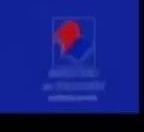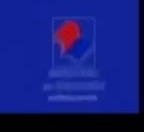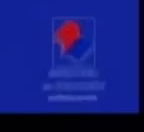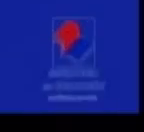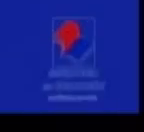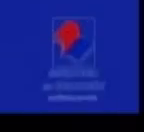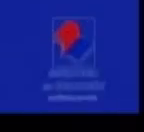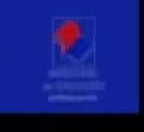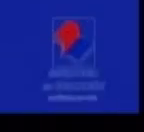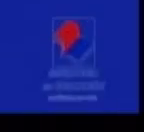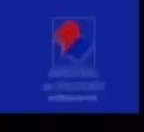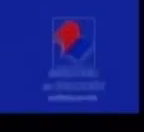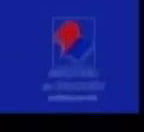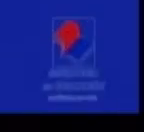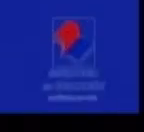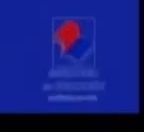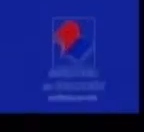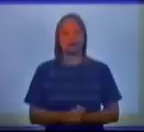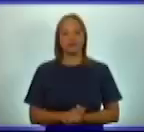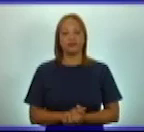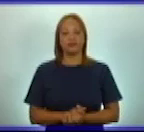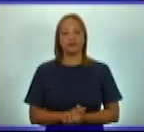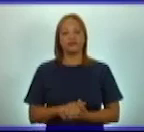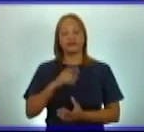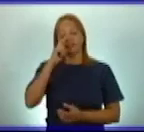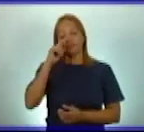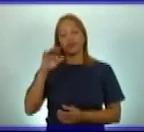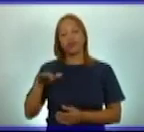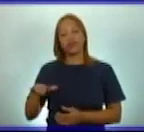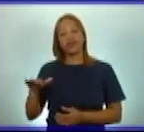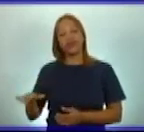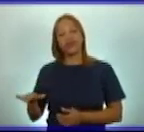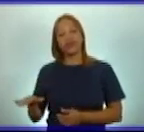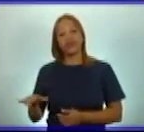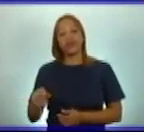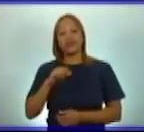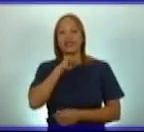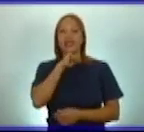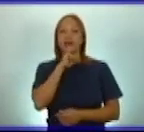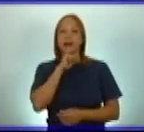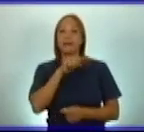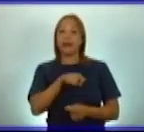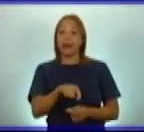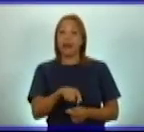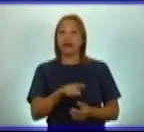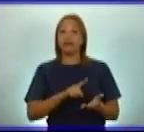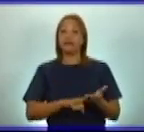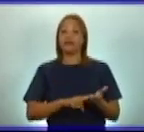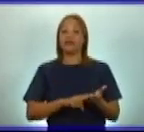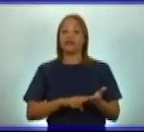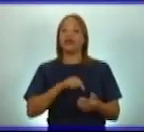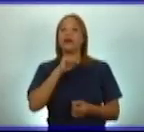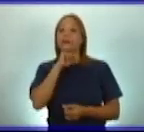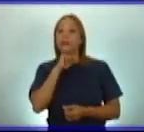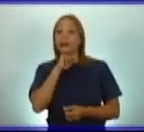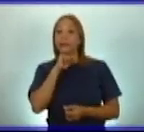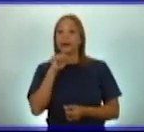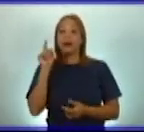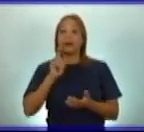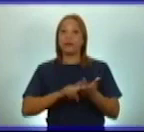Su niñez, su madre, Leonor Pérez, su padre, Mariano Martí.